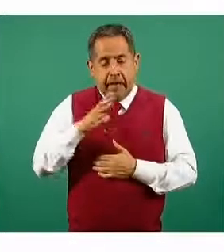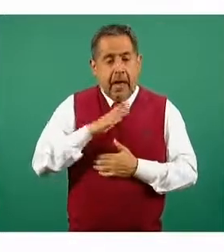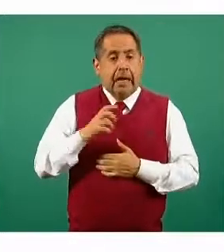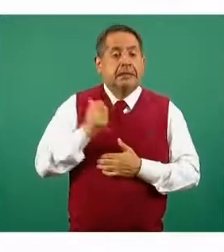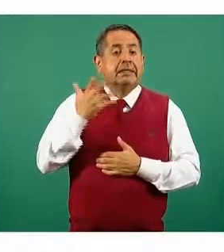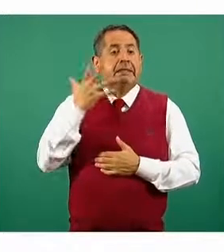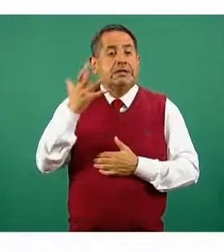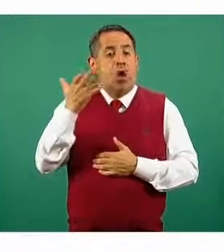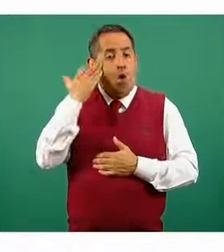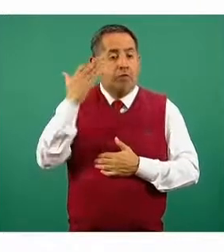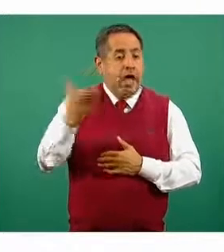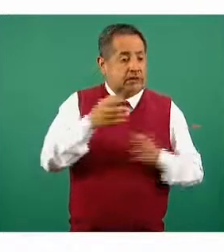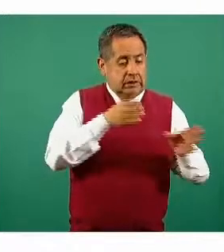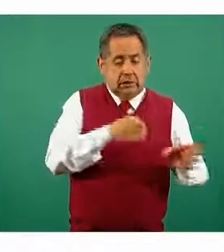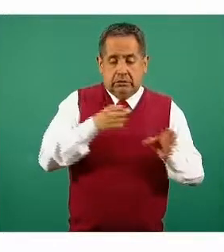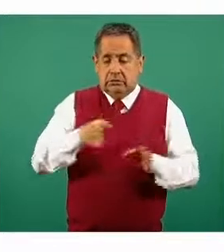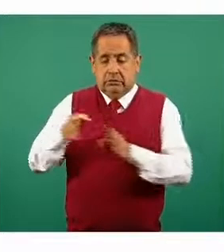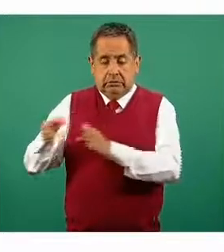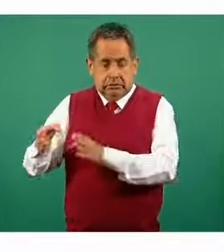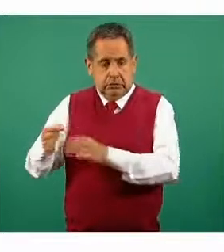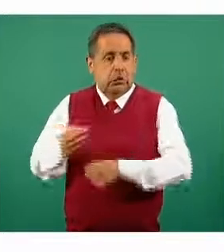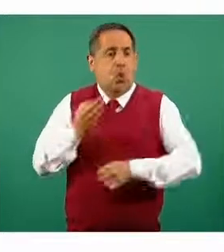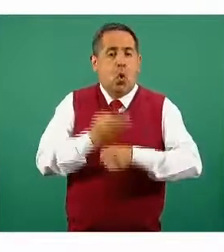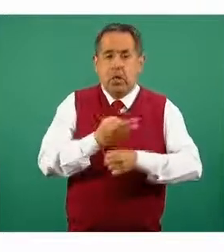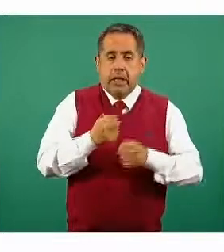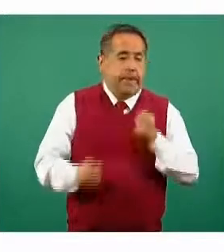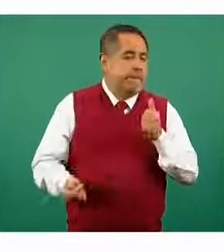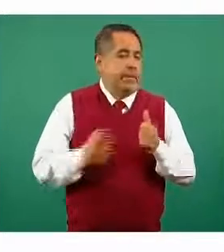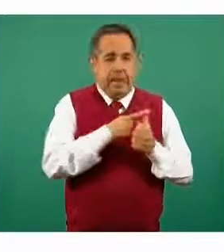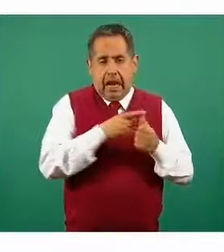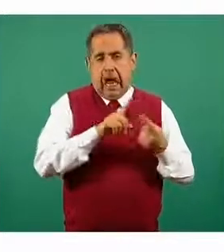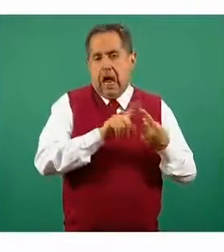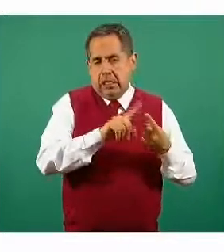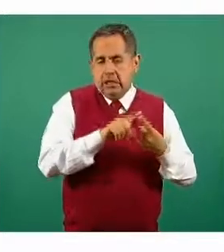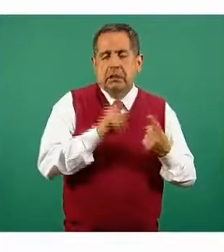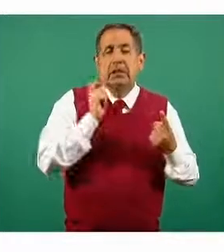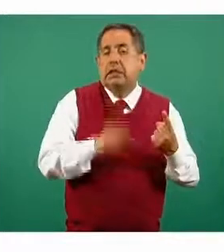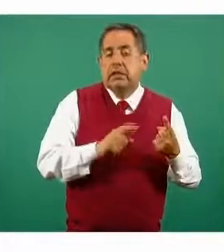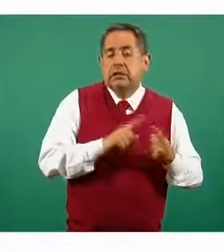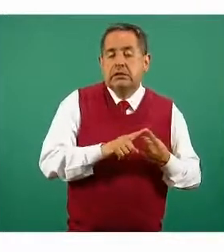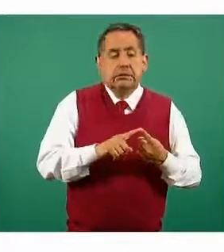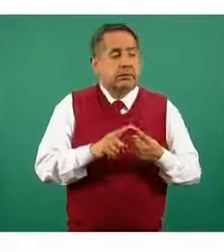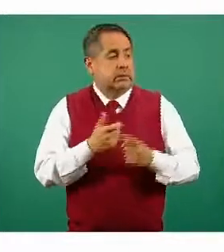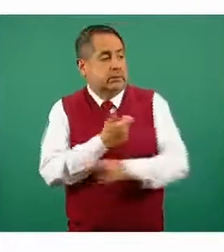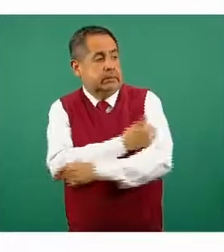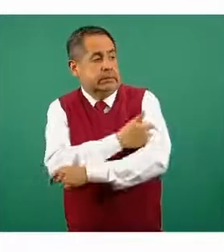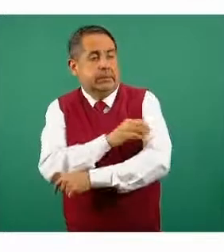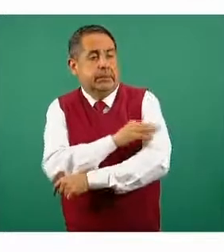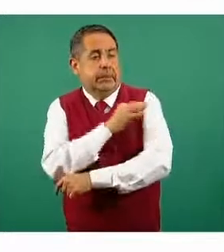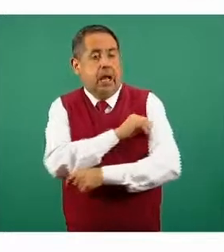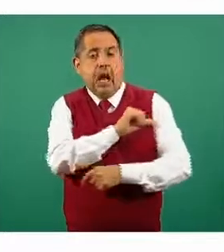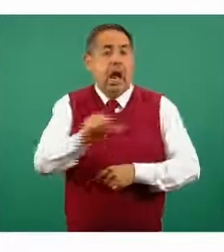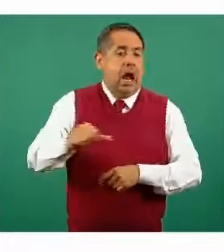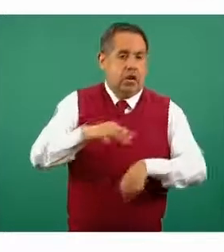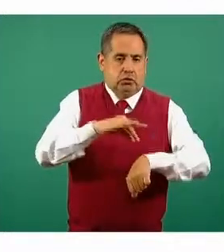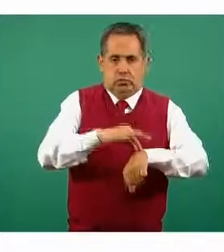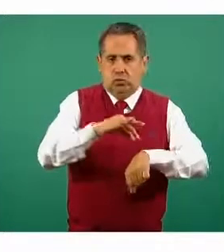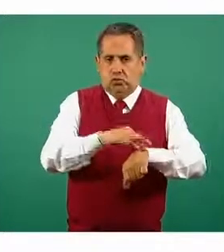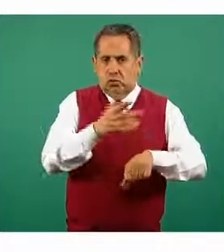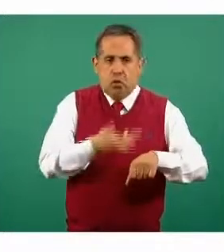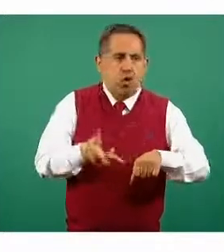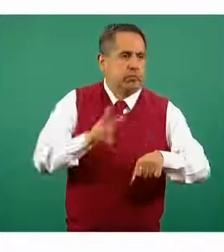claramente definidas y en este momento estamos en la primera de ellas, que corresponde a la vacunación del personal de salud del